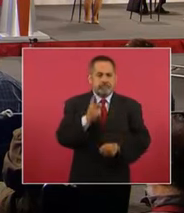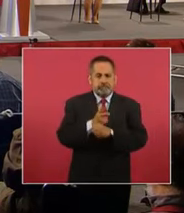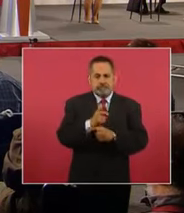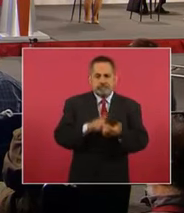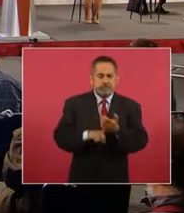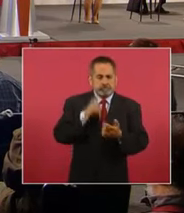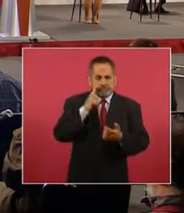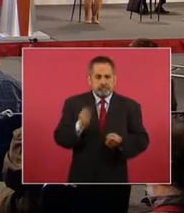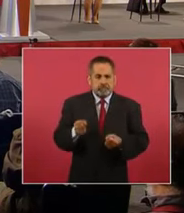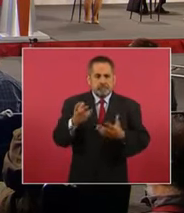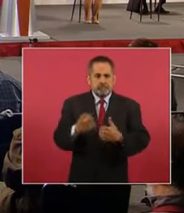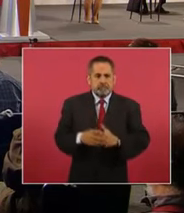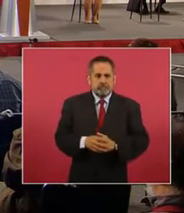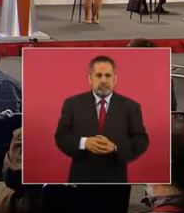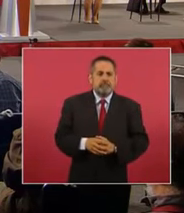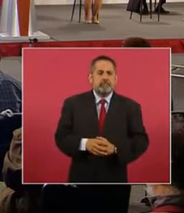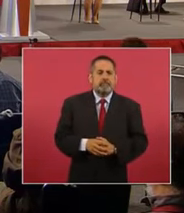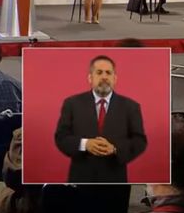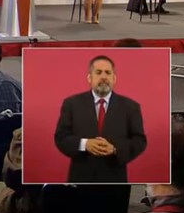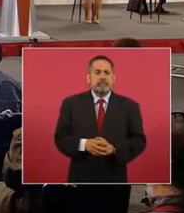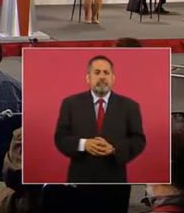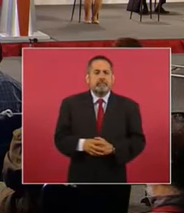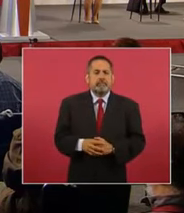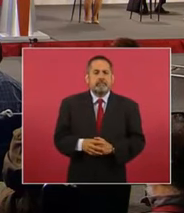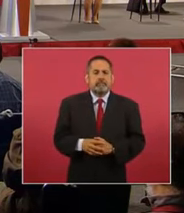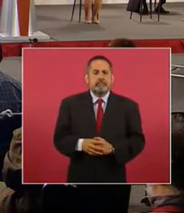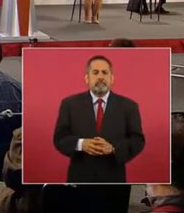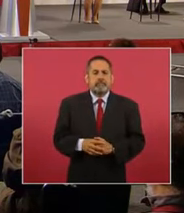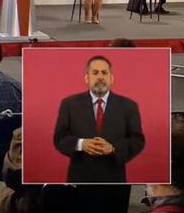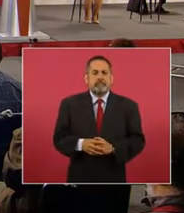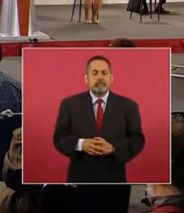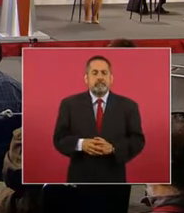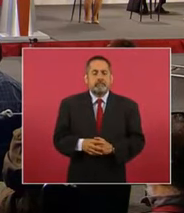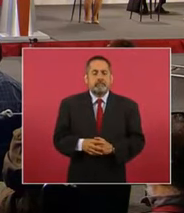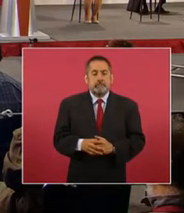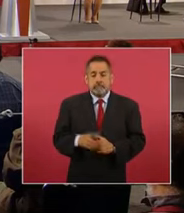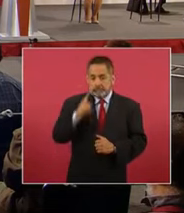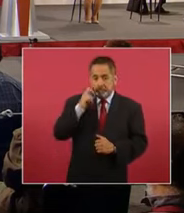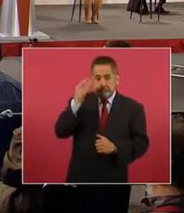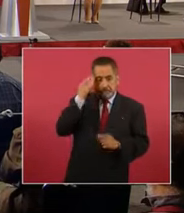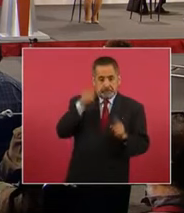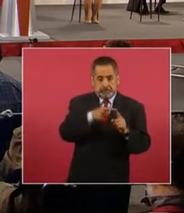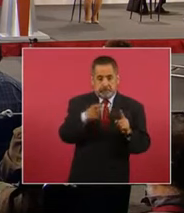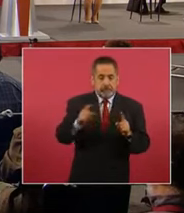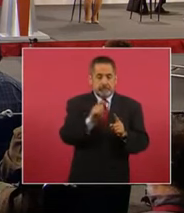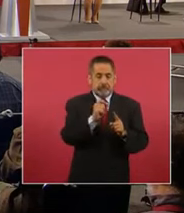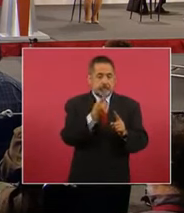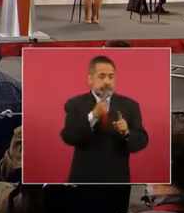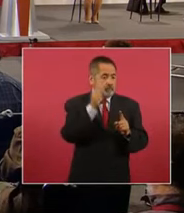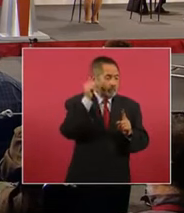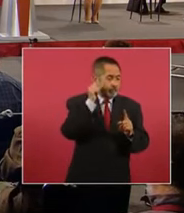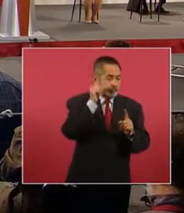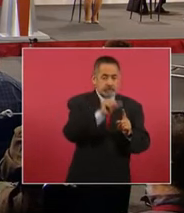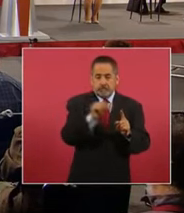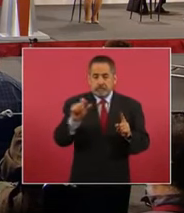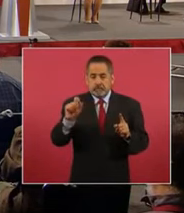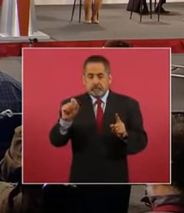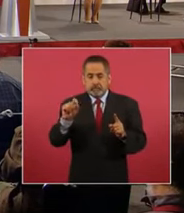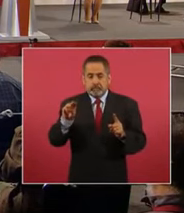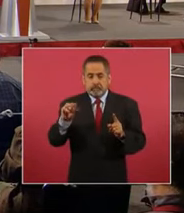Pública, regresenle por favor, en este periodo del 21 de abril al 20 de mayo,